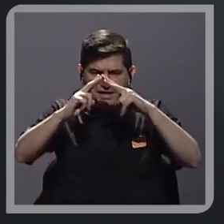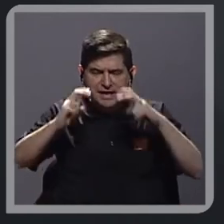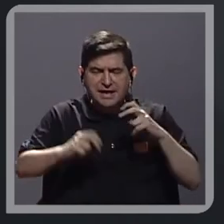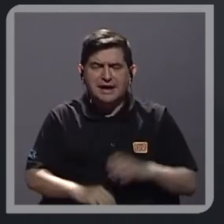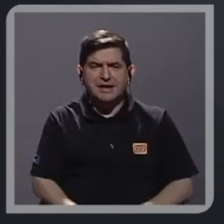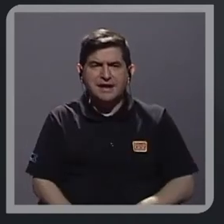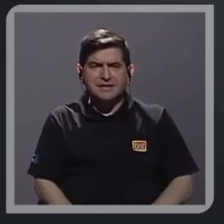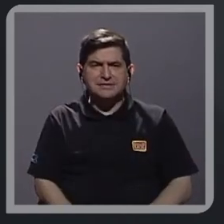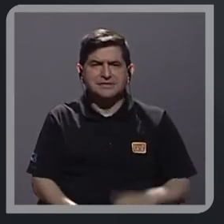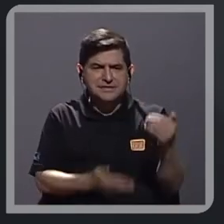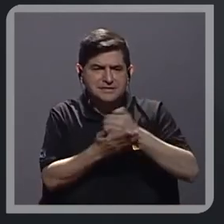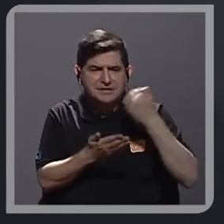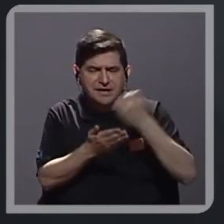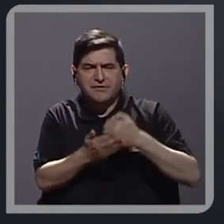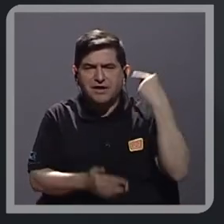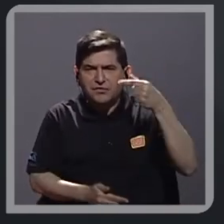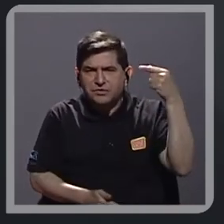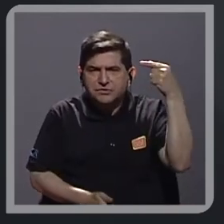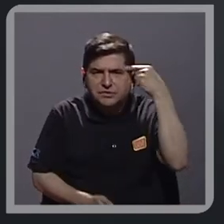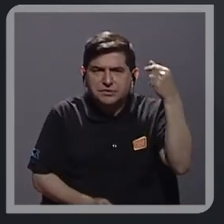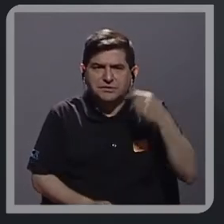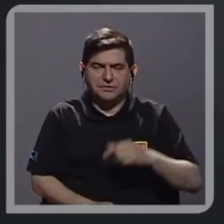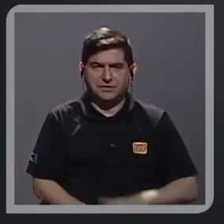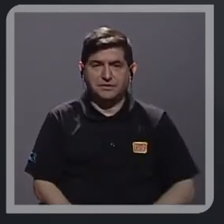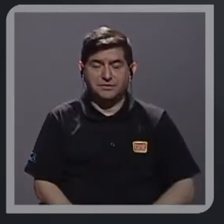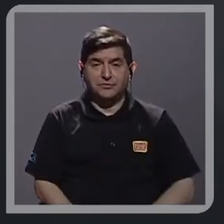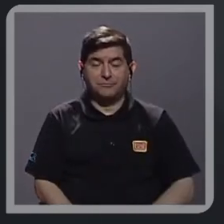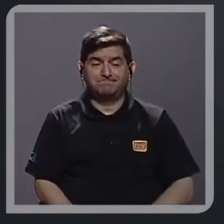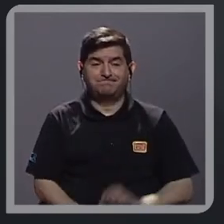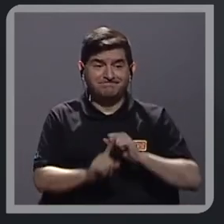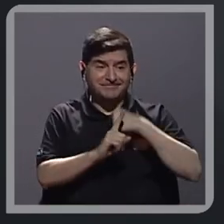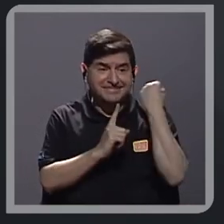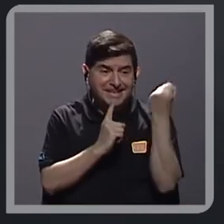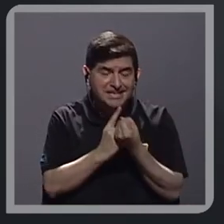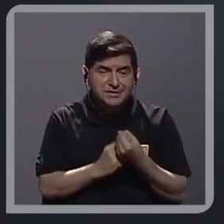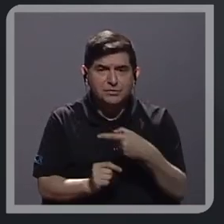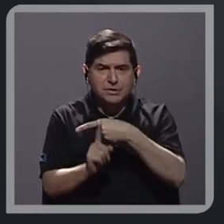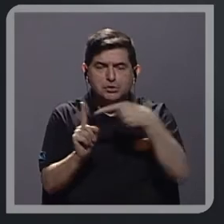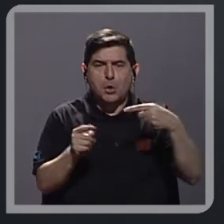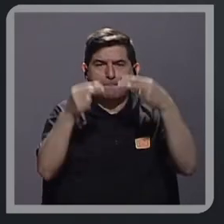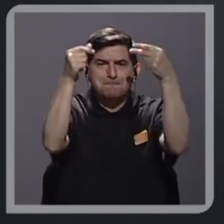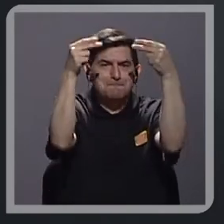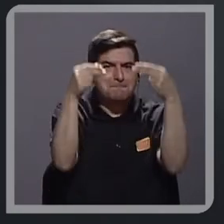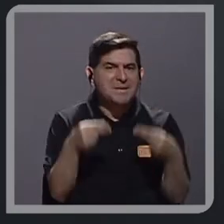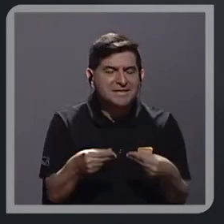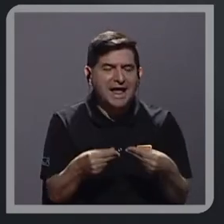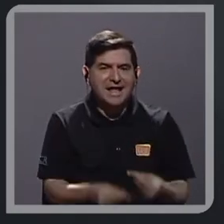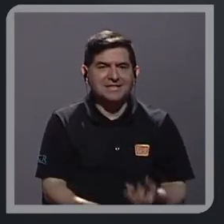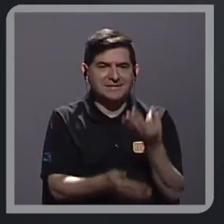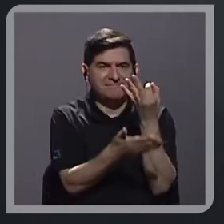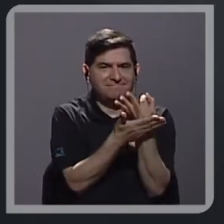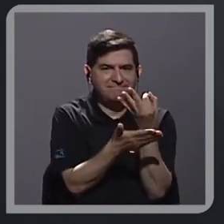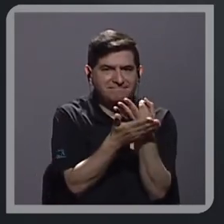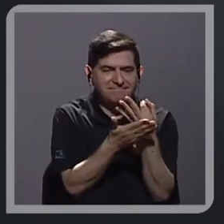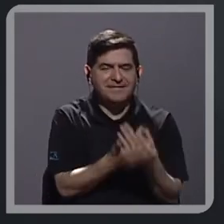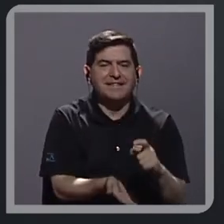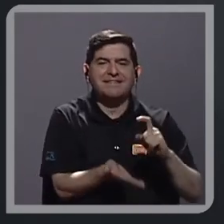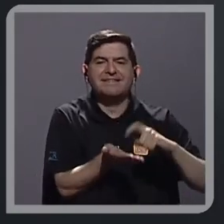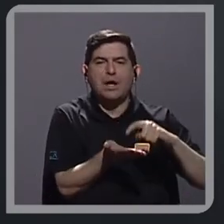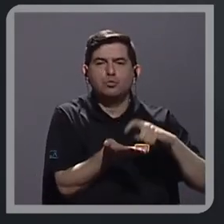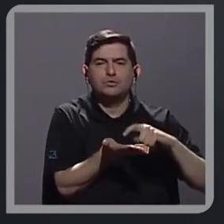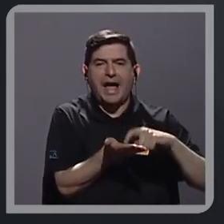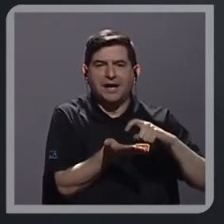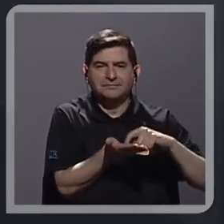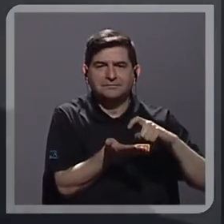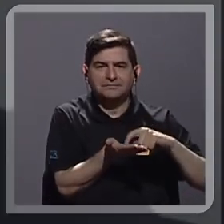Bueno, ahí la situación es que, por ejemplo, la mitad del presupuesto se financia con endeudamiento,